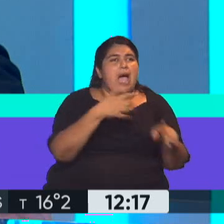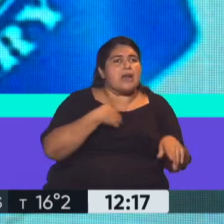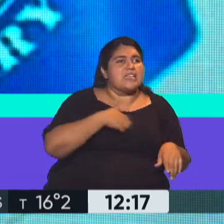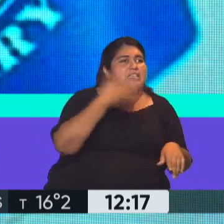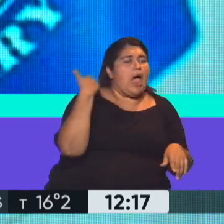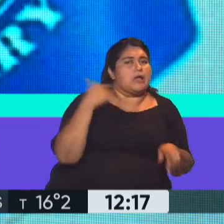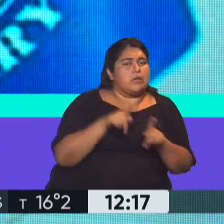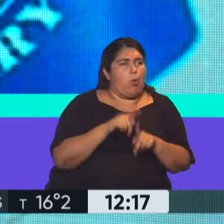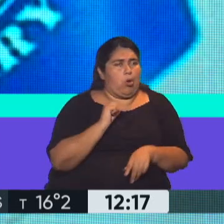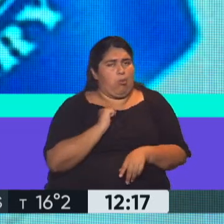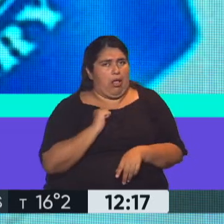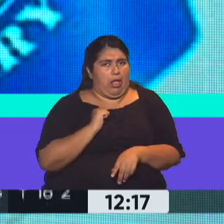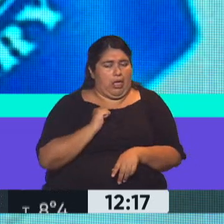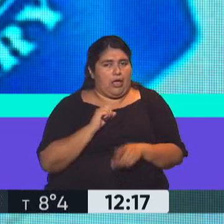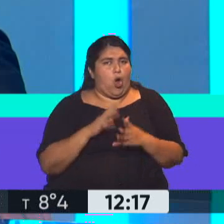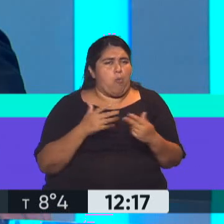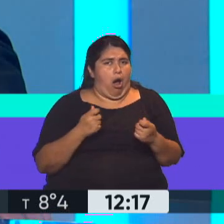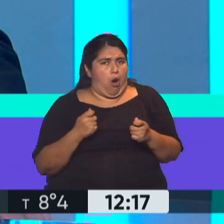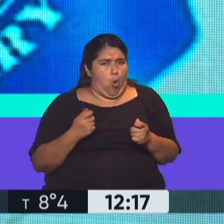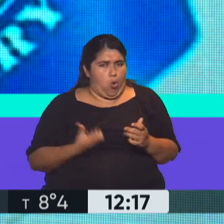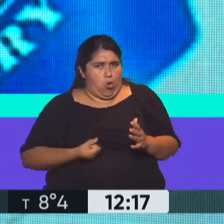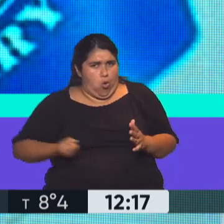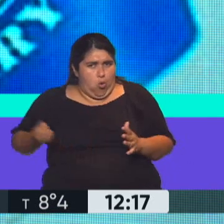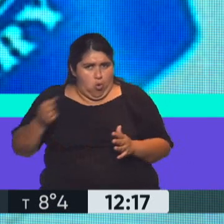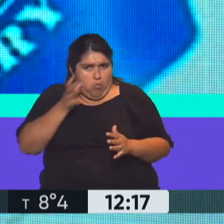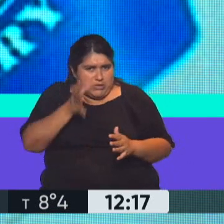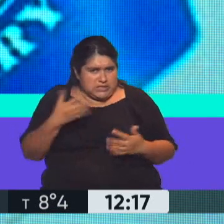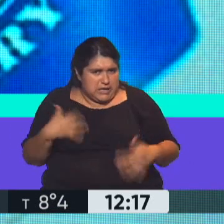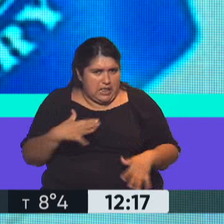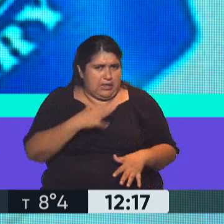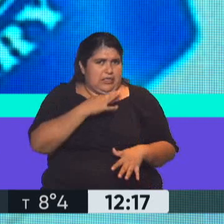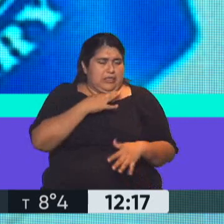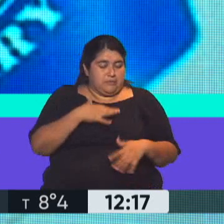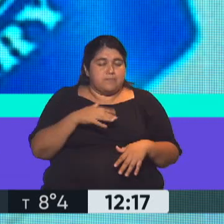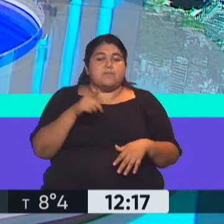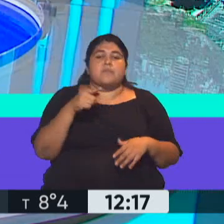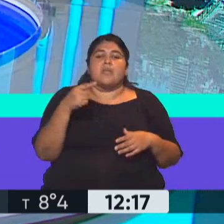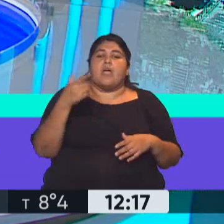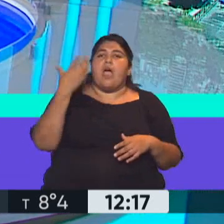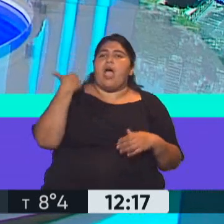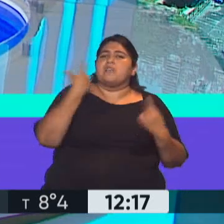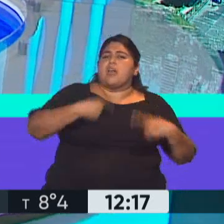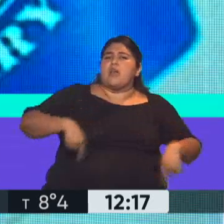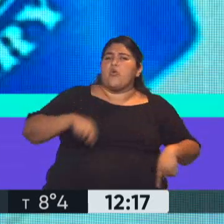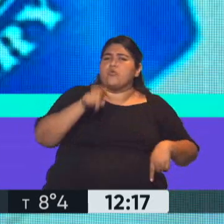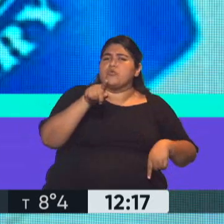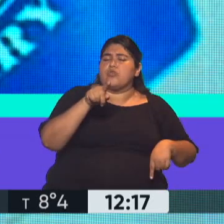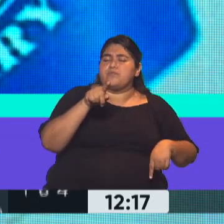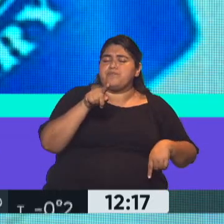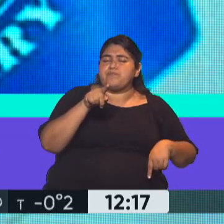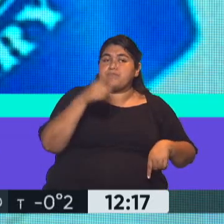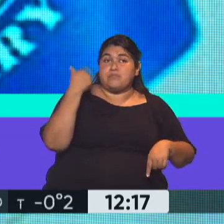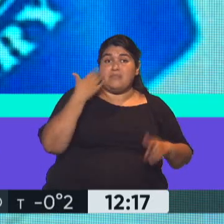definía la situación como muy seria en cuanto precisamente a los recursos que recibió la Argentina durante la gestión del expresidente